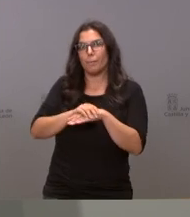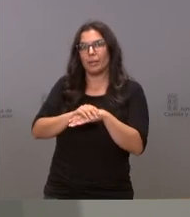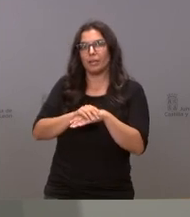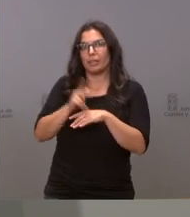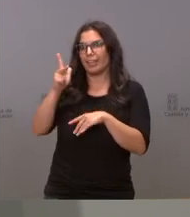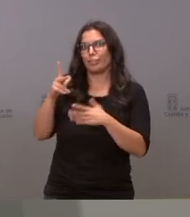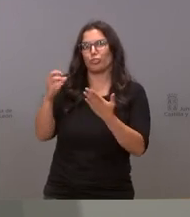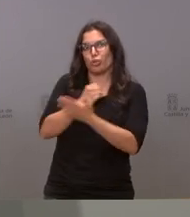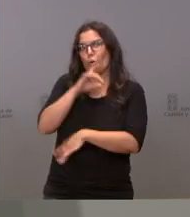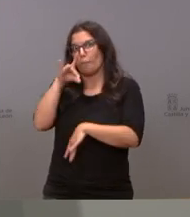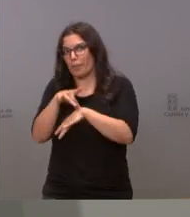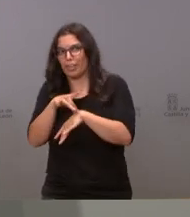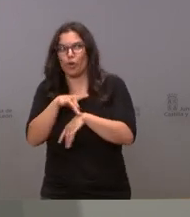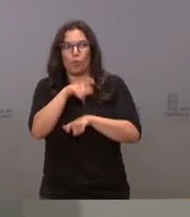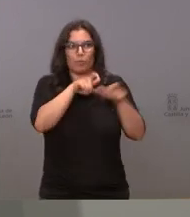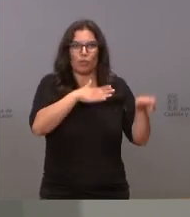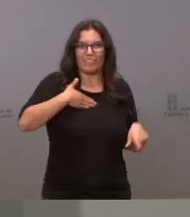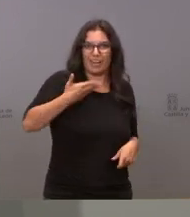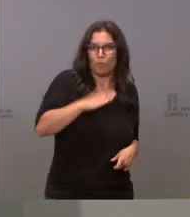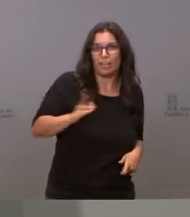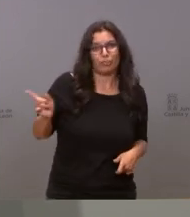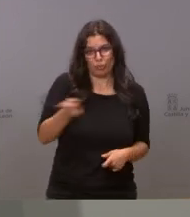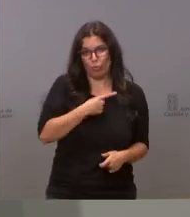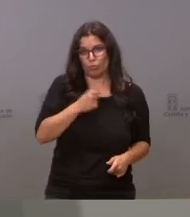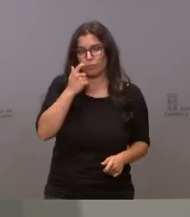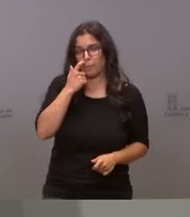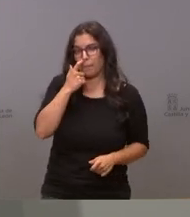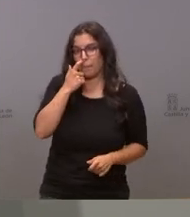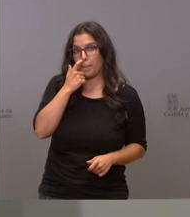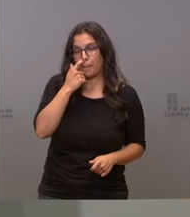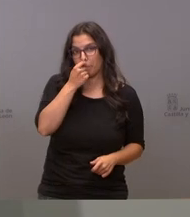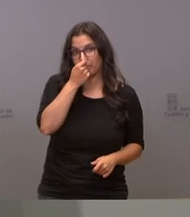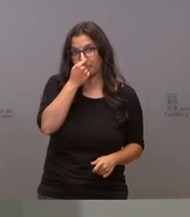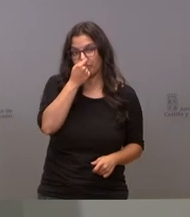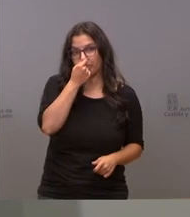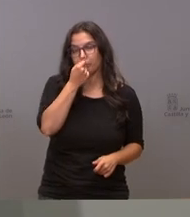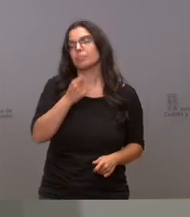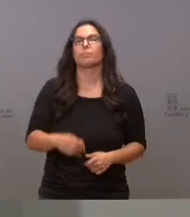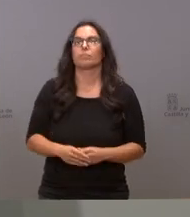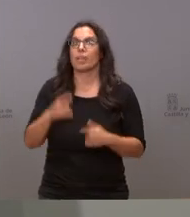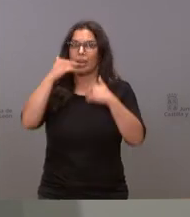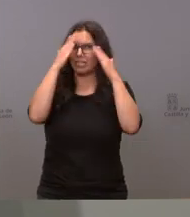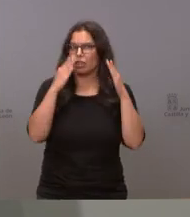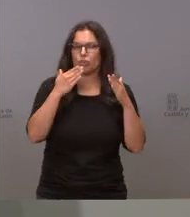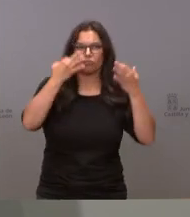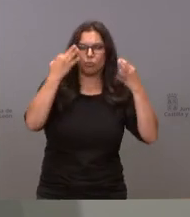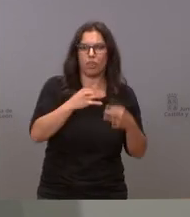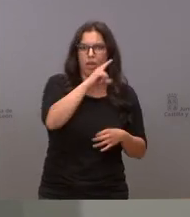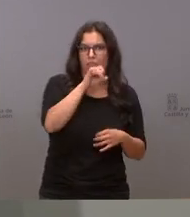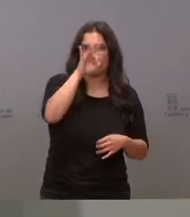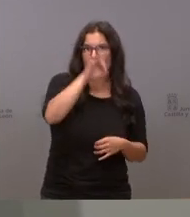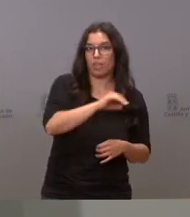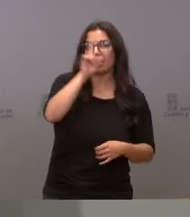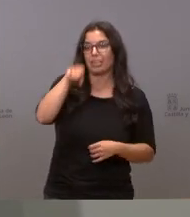los derechos los médicos los pacientes de todo el mundo el derecho a la objeción se va a garantizar al 100% y el derecho al